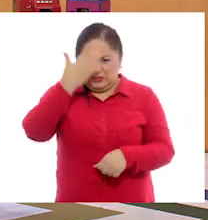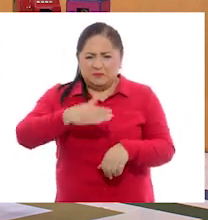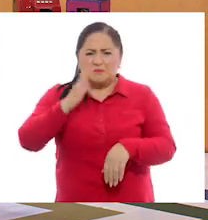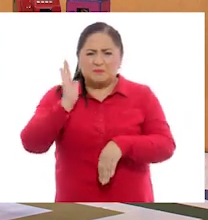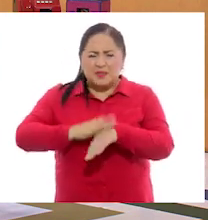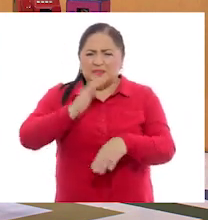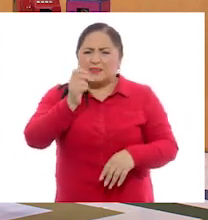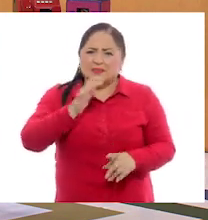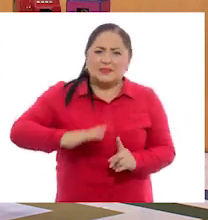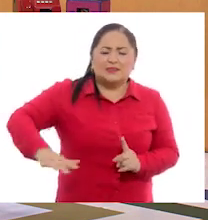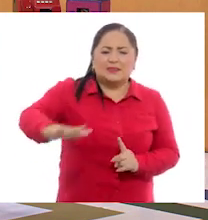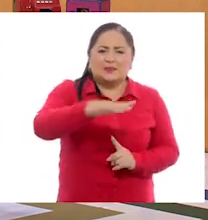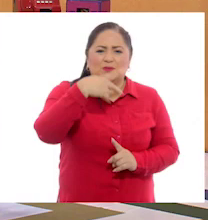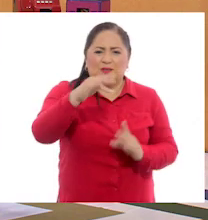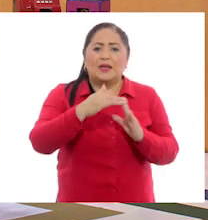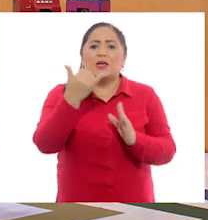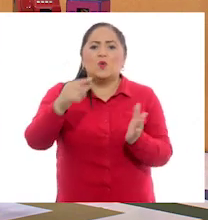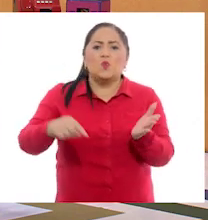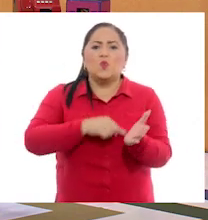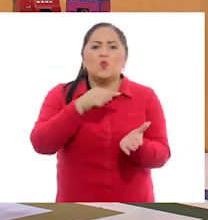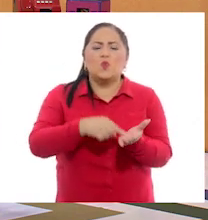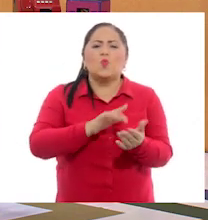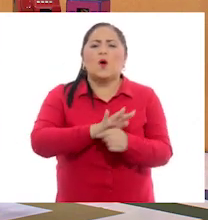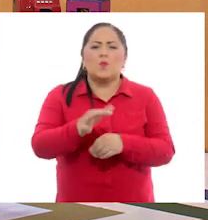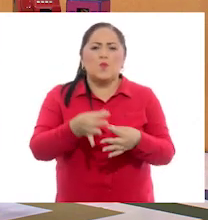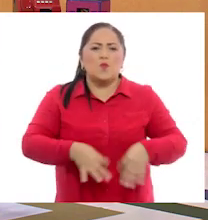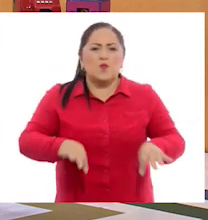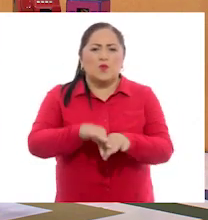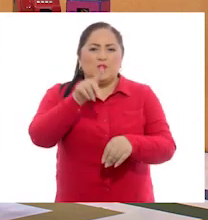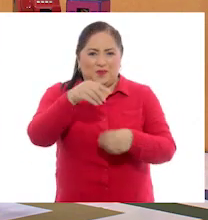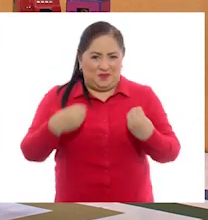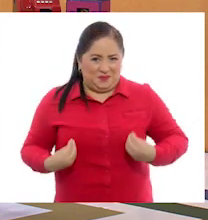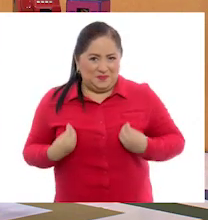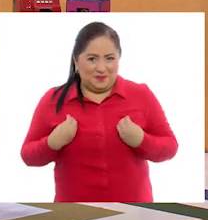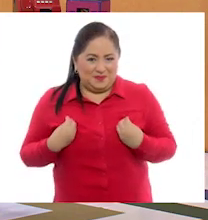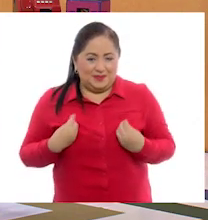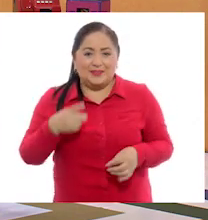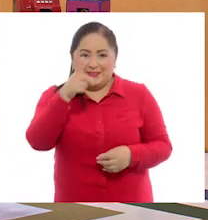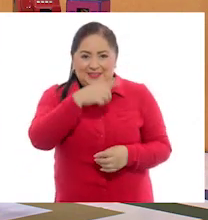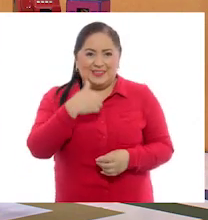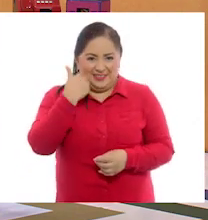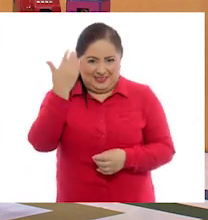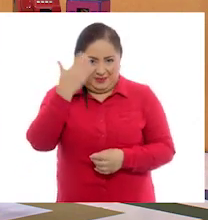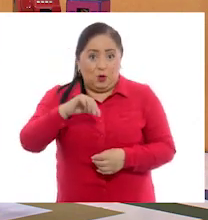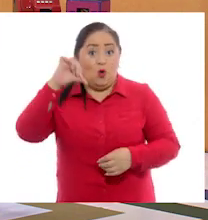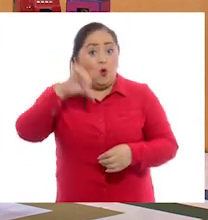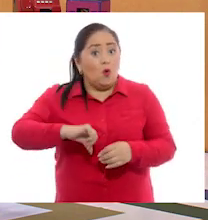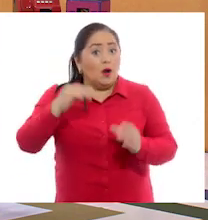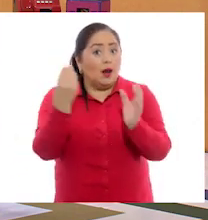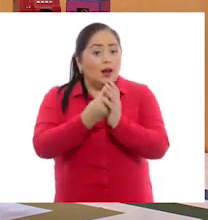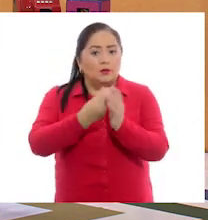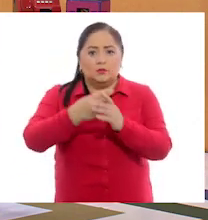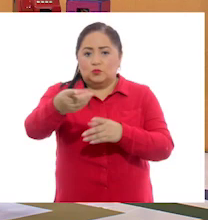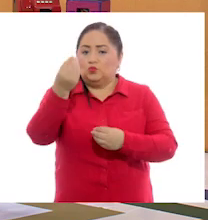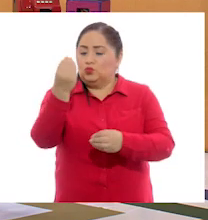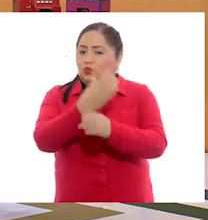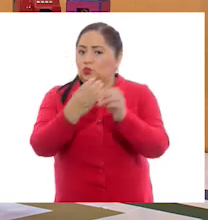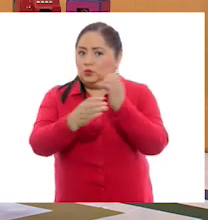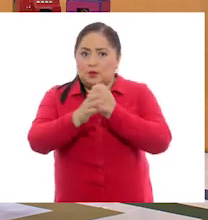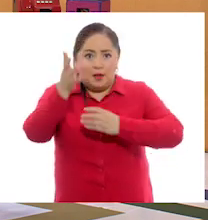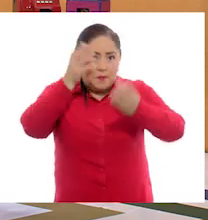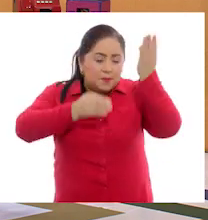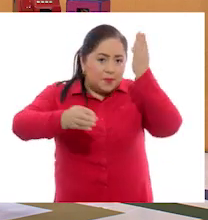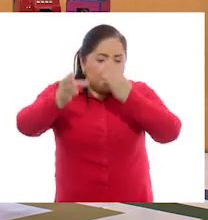sobre las comunidades y sobre los lugares importantes donde ustedes viven? Quédense en esta clase porque van a aprender muchas cosas.